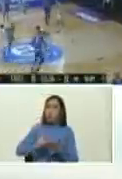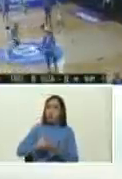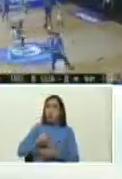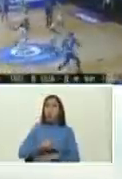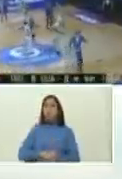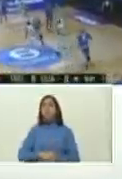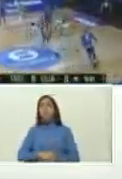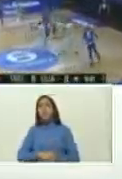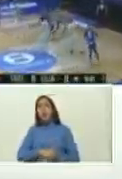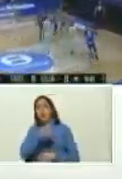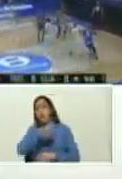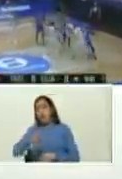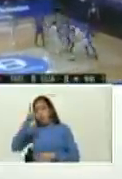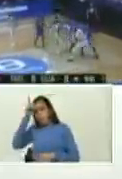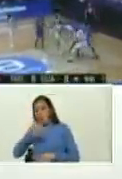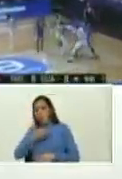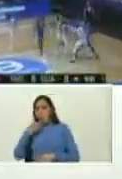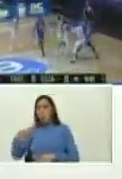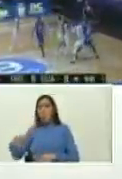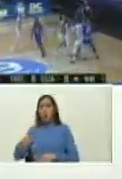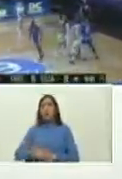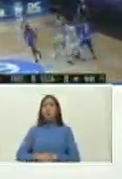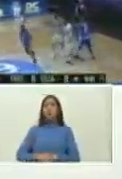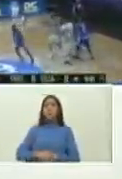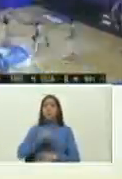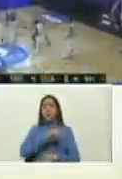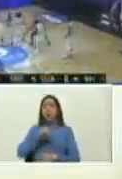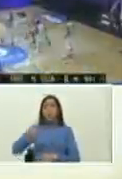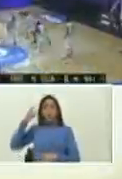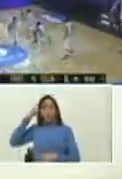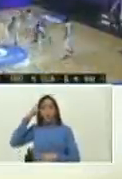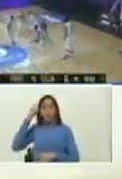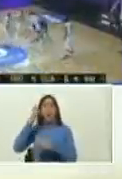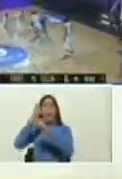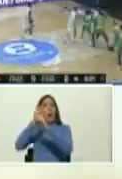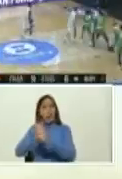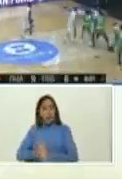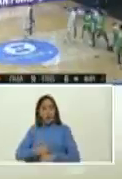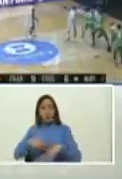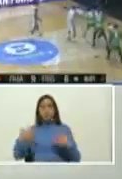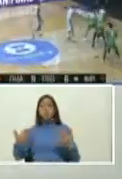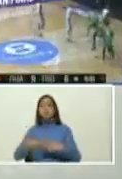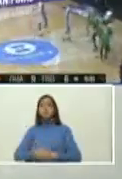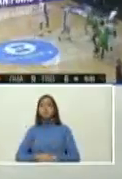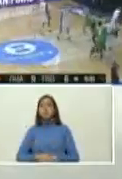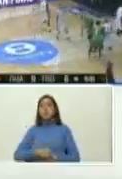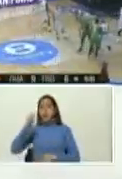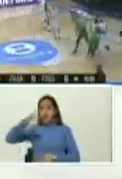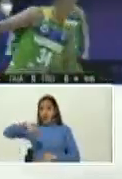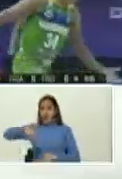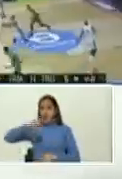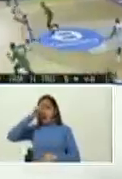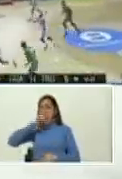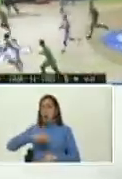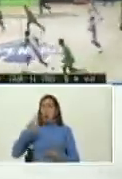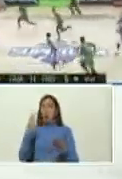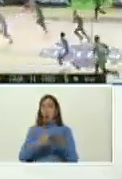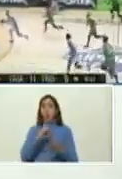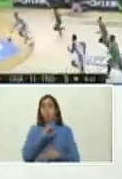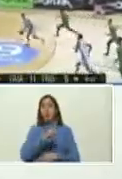juveniles en Cali y que en 31 días presidente así como usted lo instruyó este año 2021